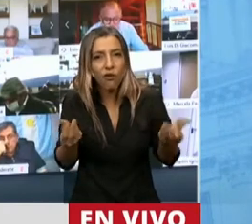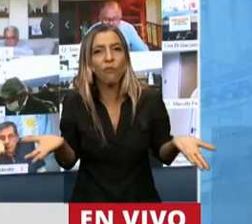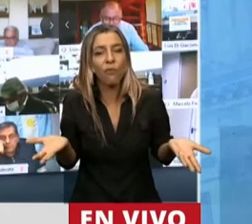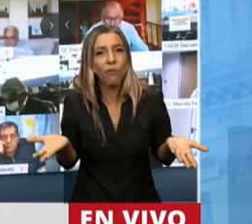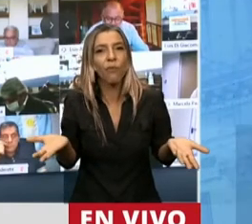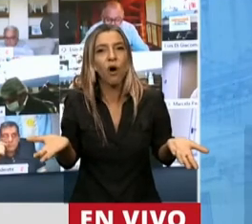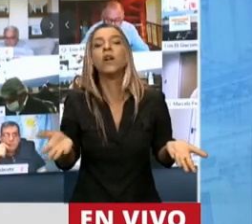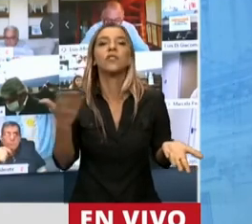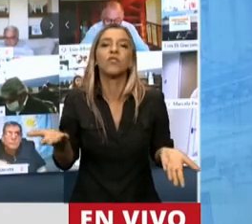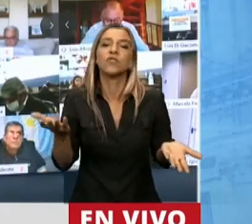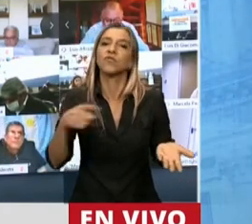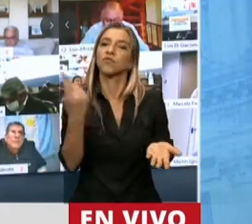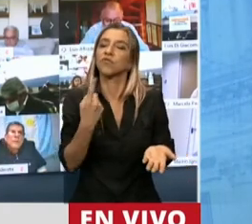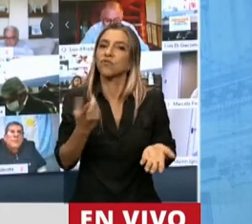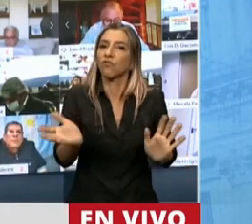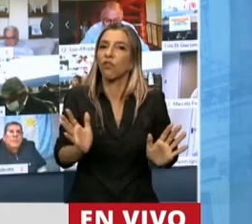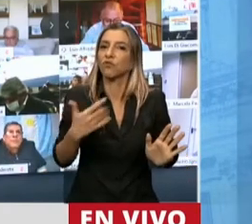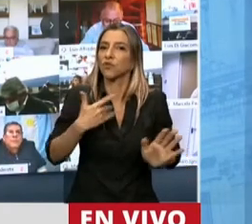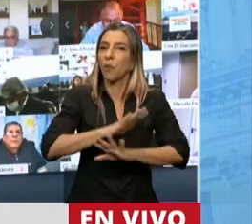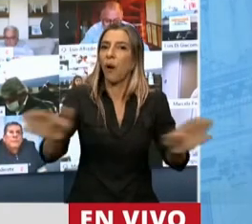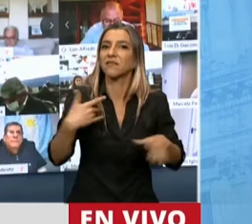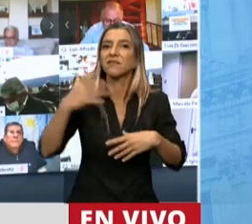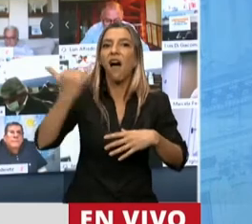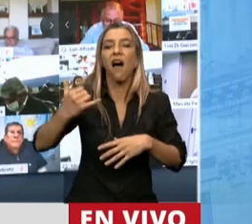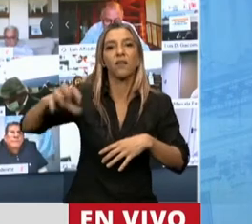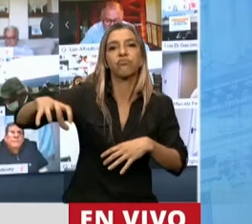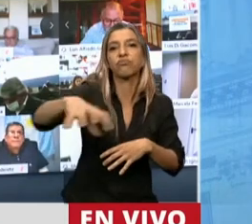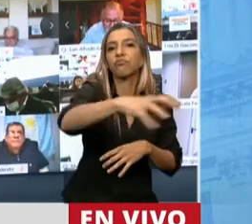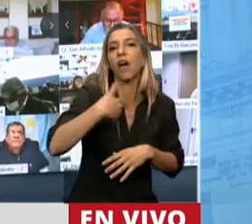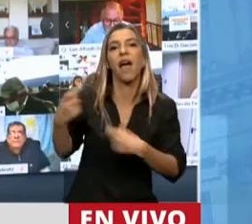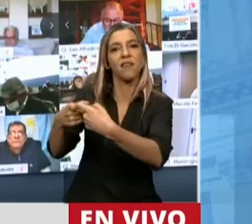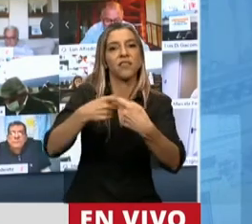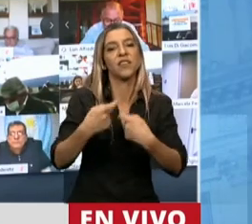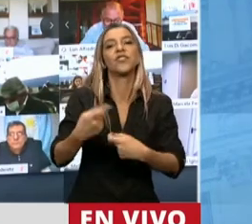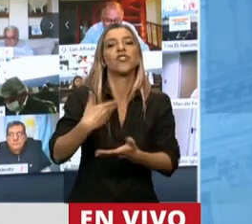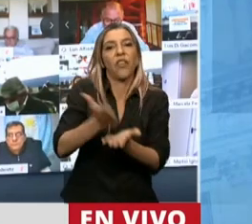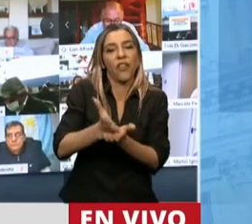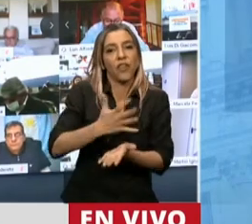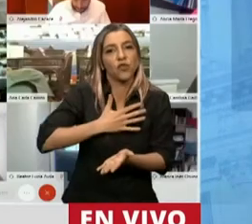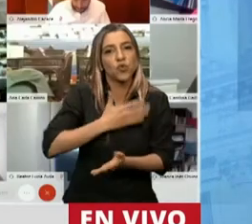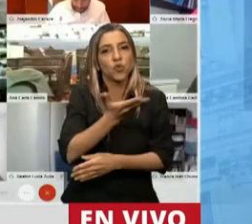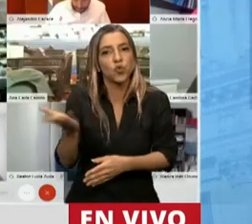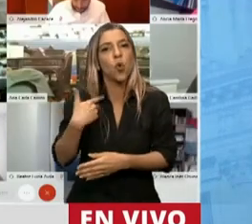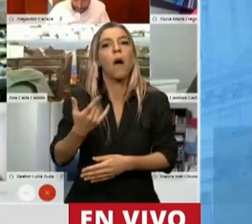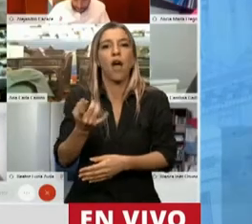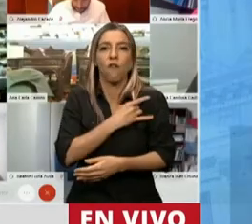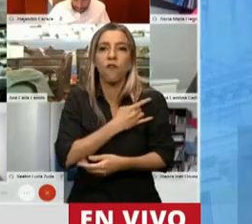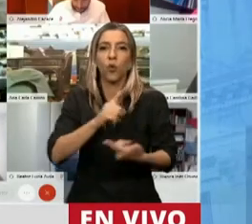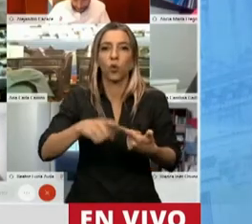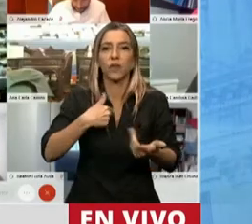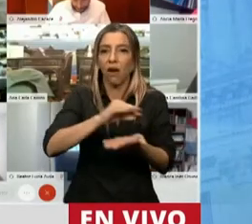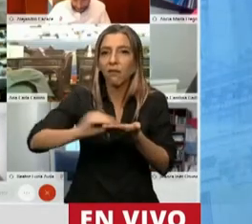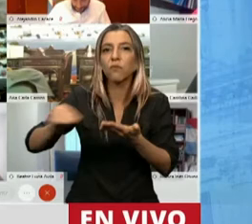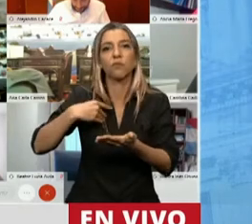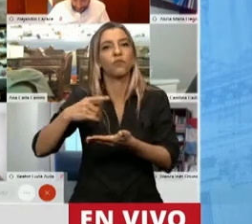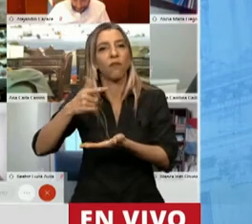masivo con más de 600 firmas de organismos de derechos humanos, facultades y universidades nacionales y jujeñas, legisladoras nacionales y